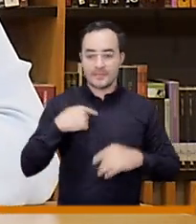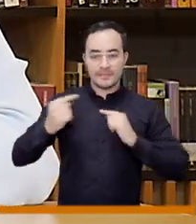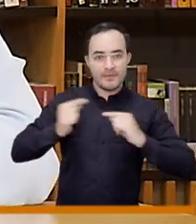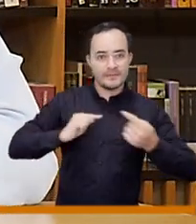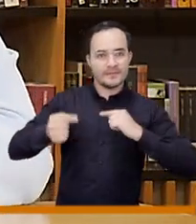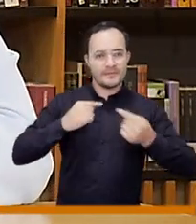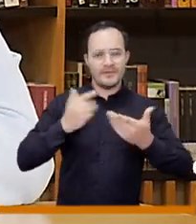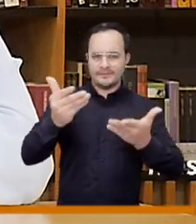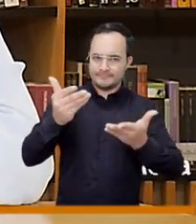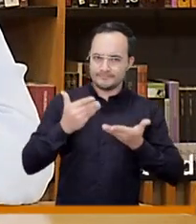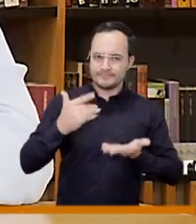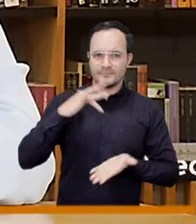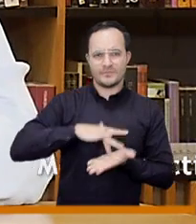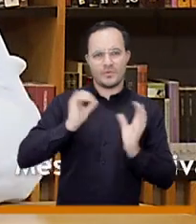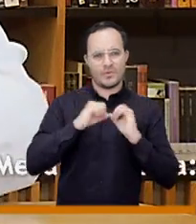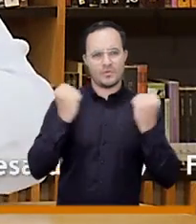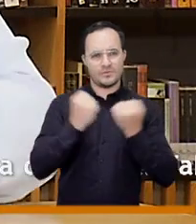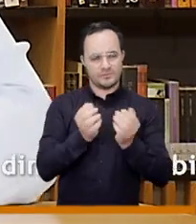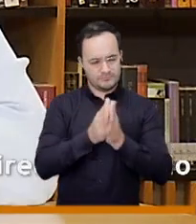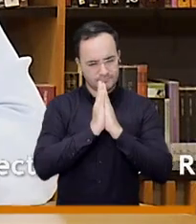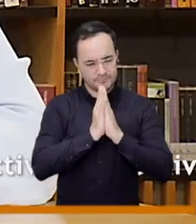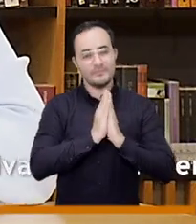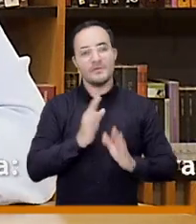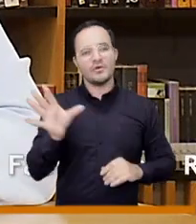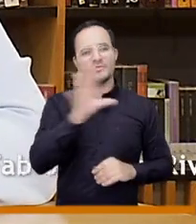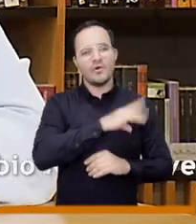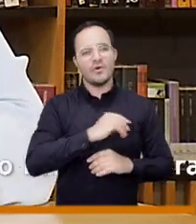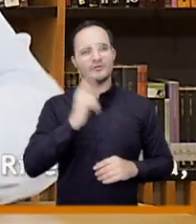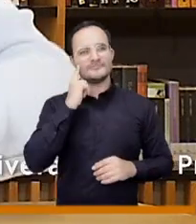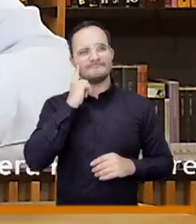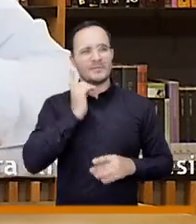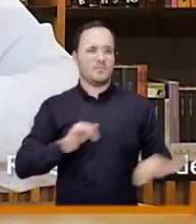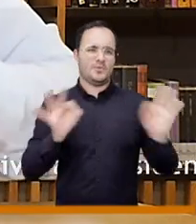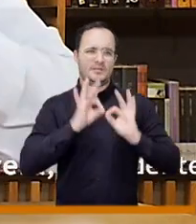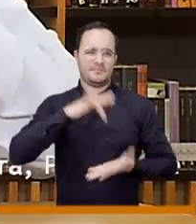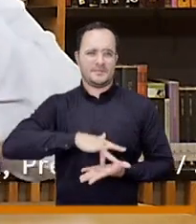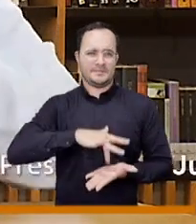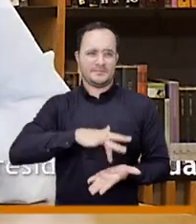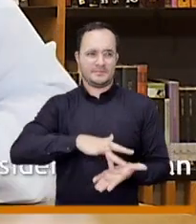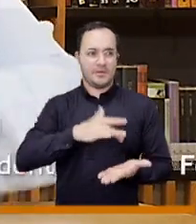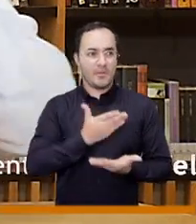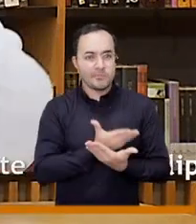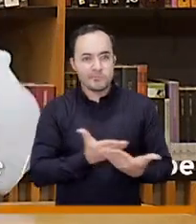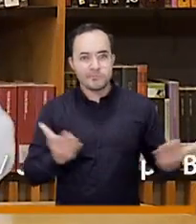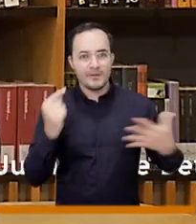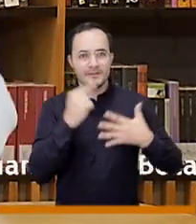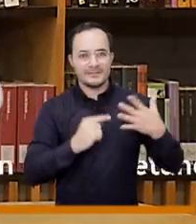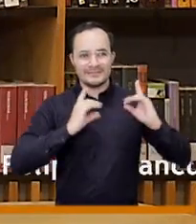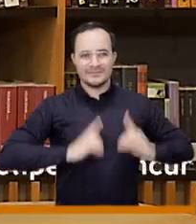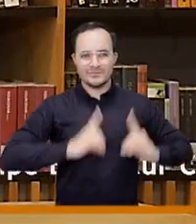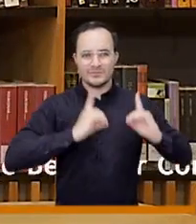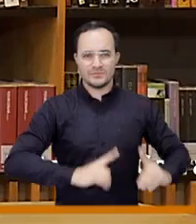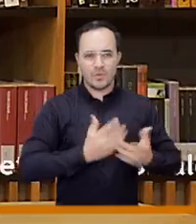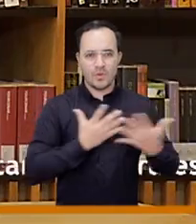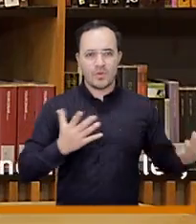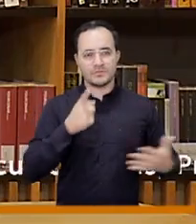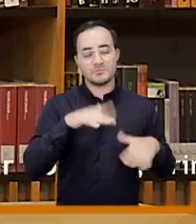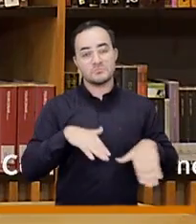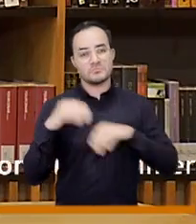cada uno de los debates que se vienen y que se vuelvan unos participadores de las tomas de las